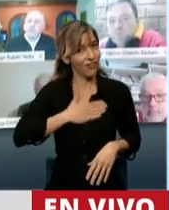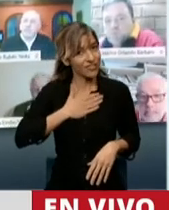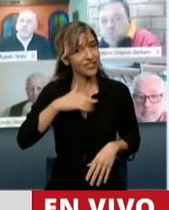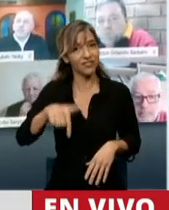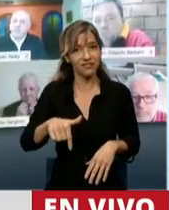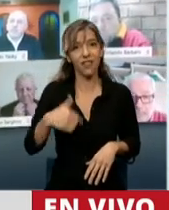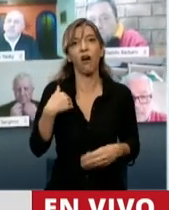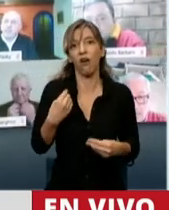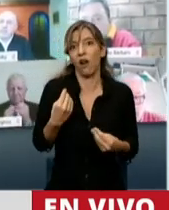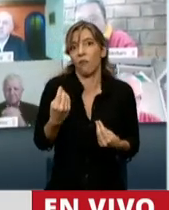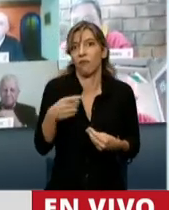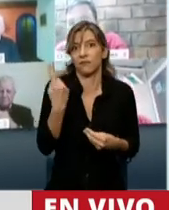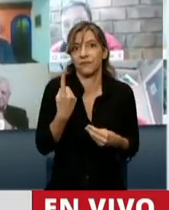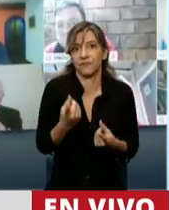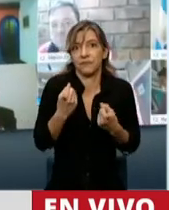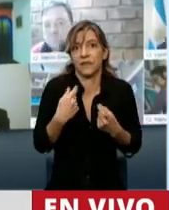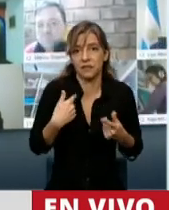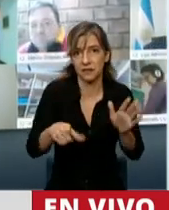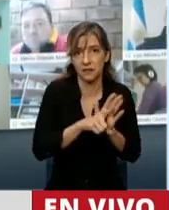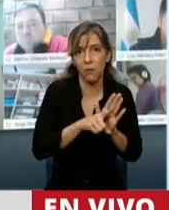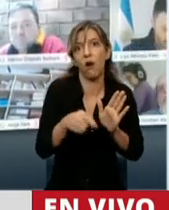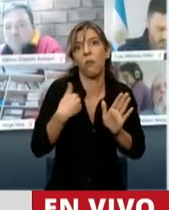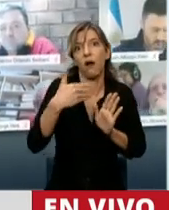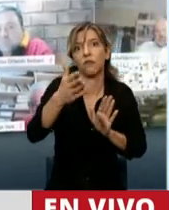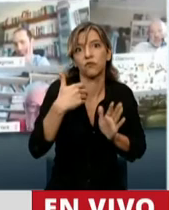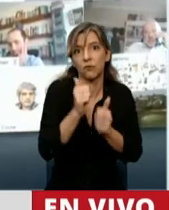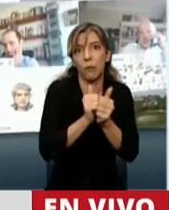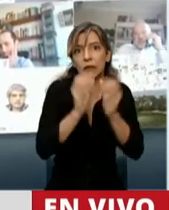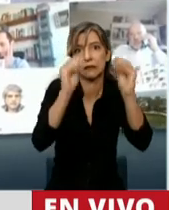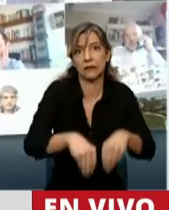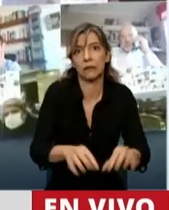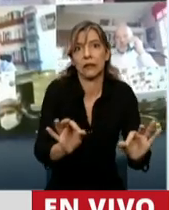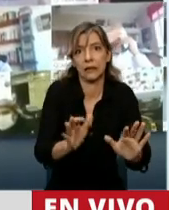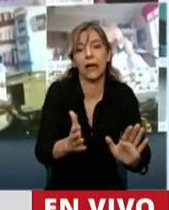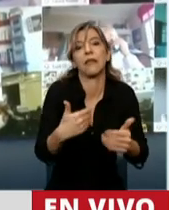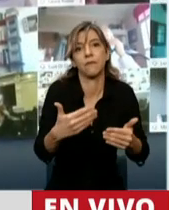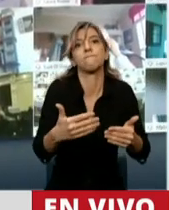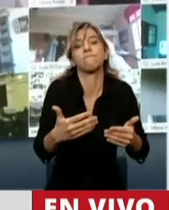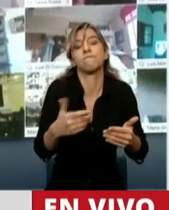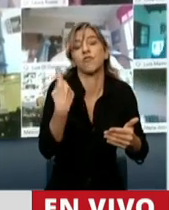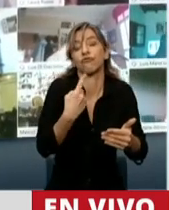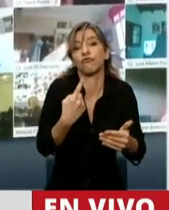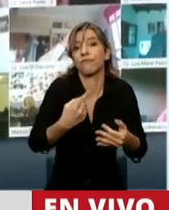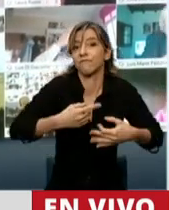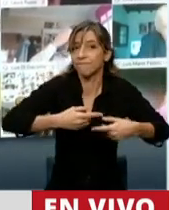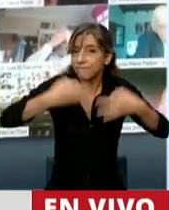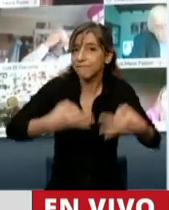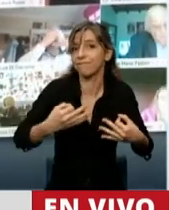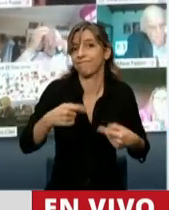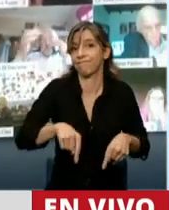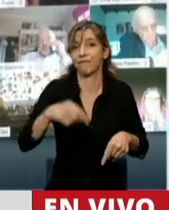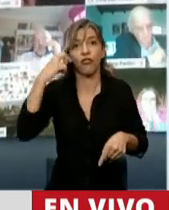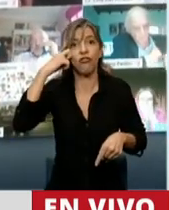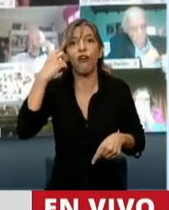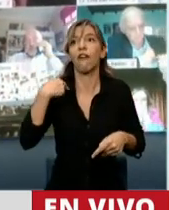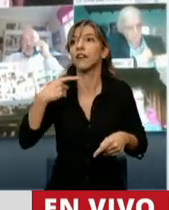que se haya escuchado, de que se haya consensuado y que estemos en este Congreso a la altura de las circunstancias, de una situación que nos